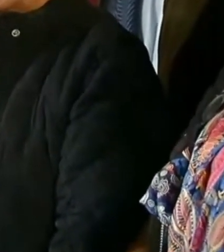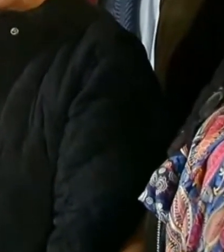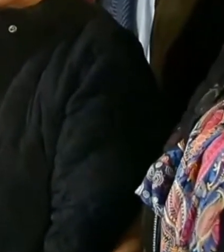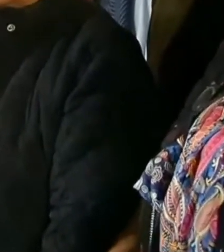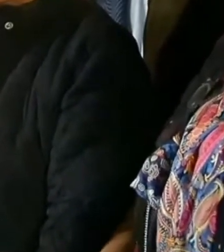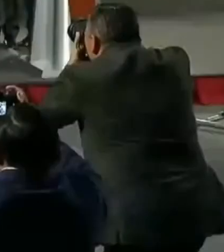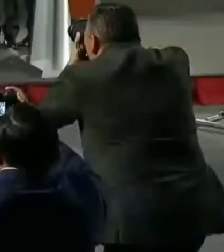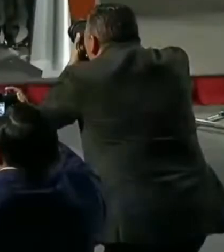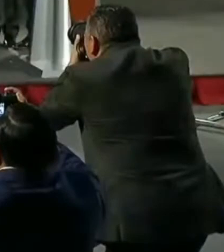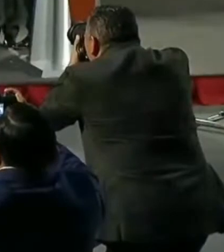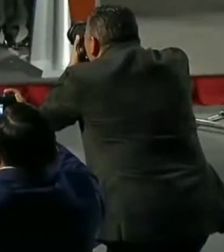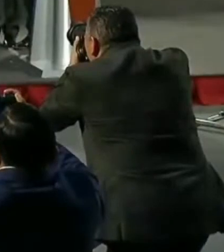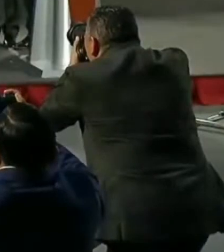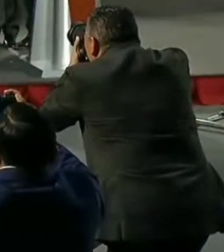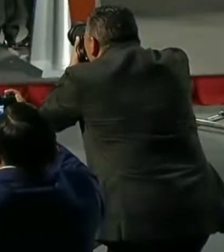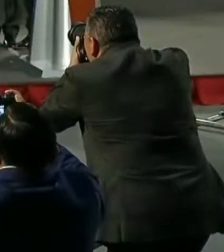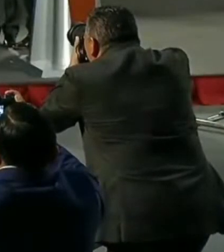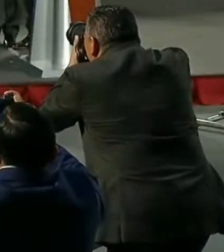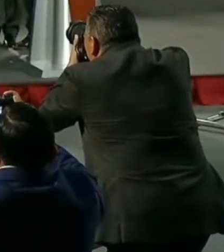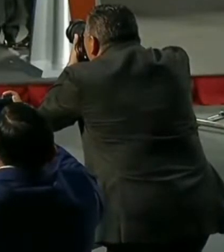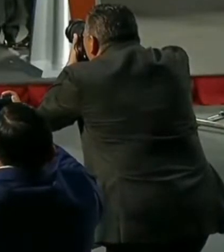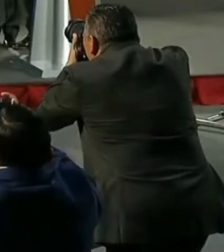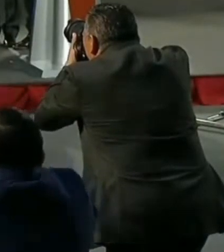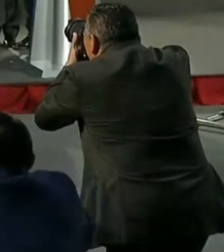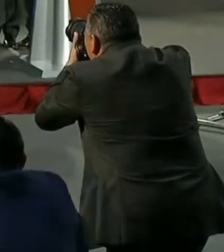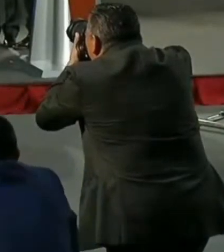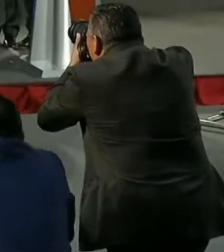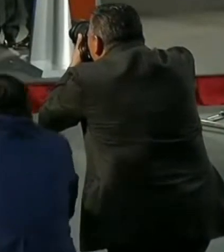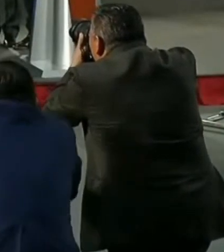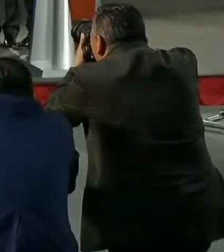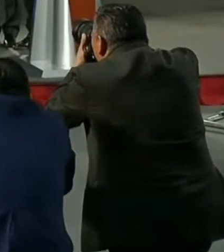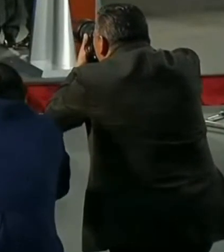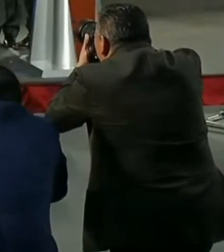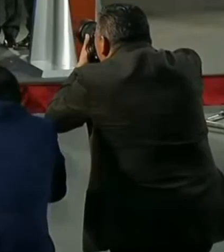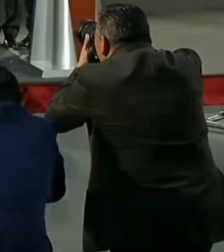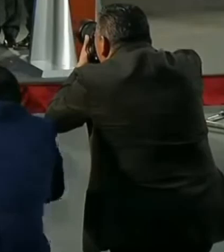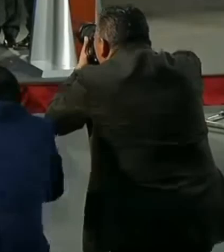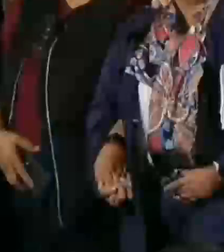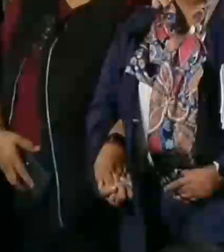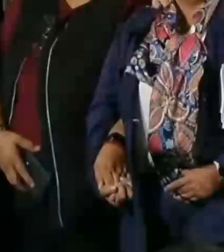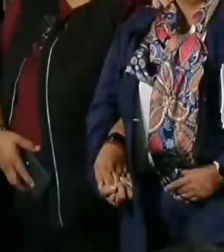señor presidente. Gracias.